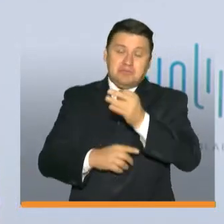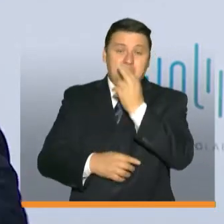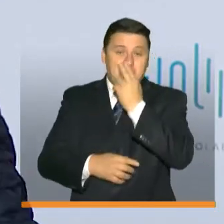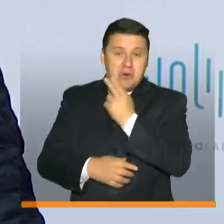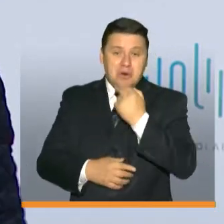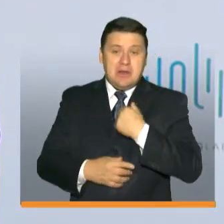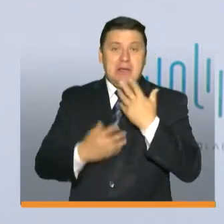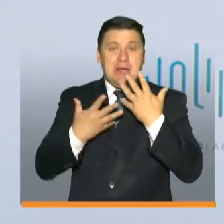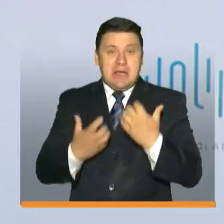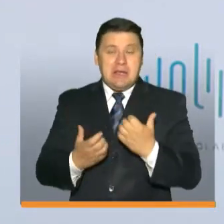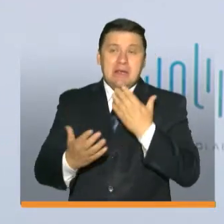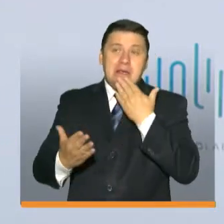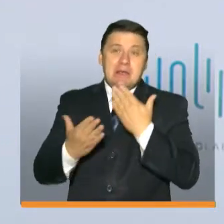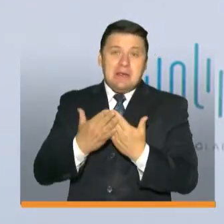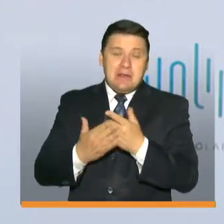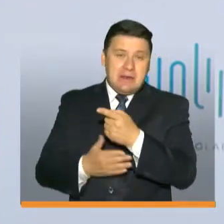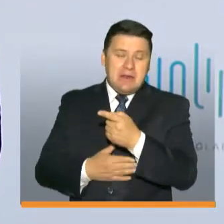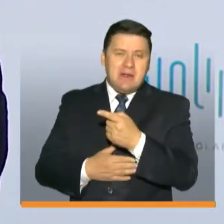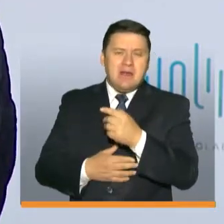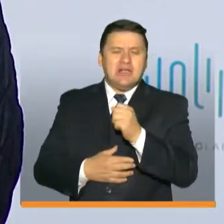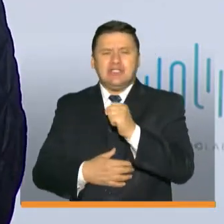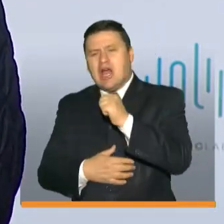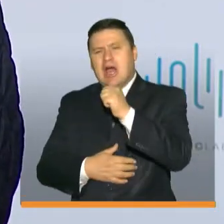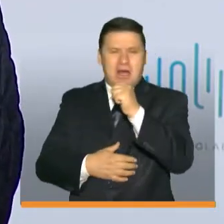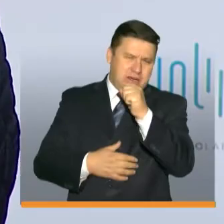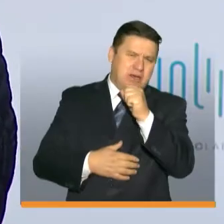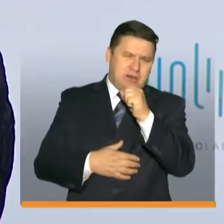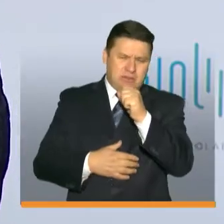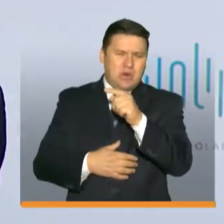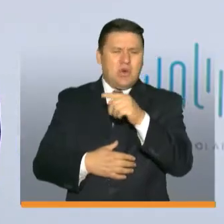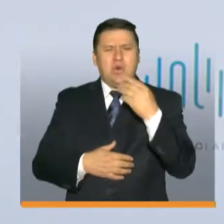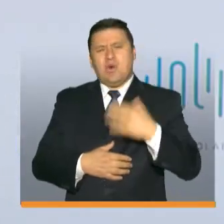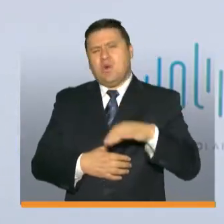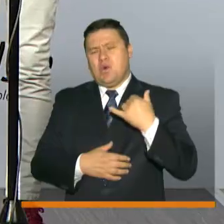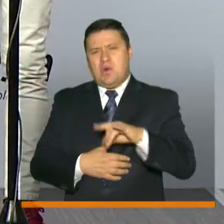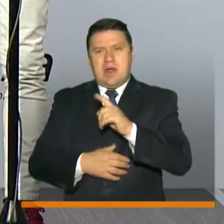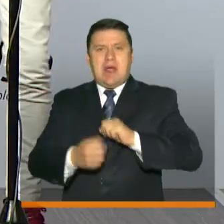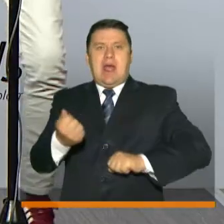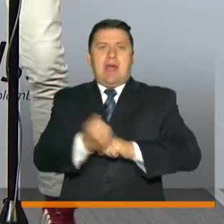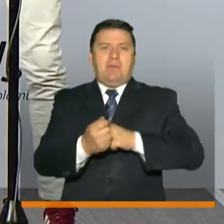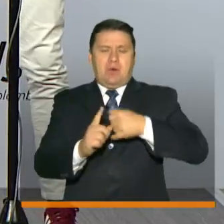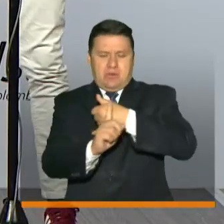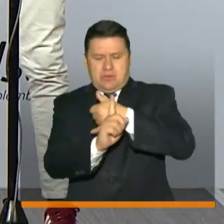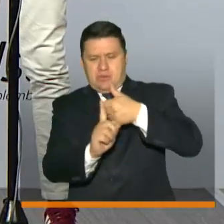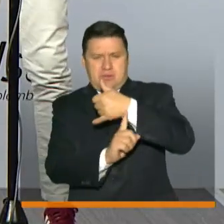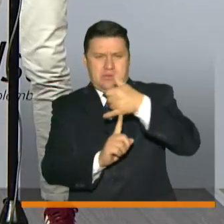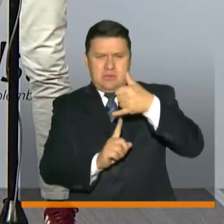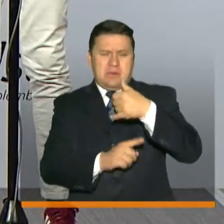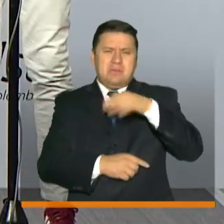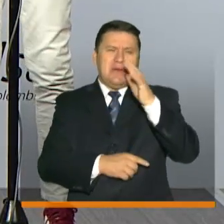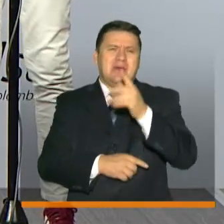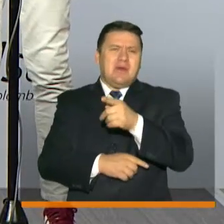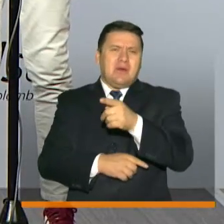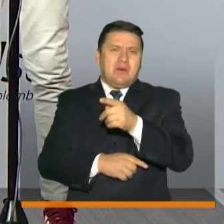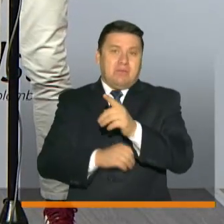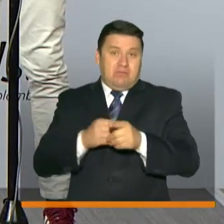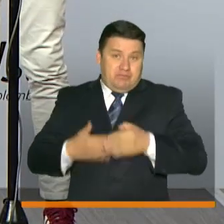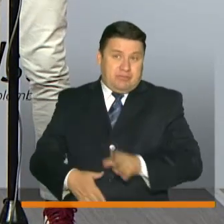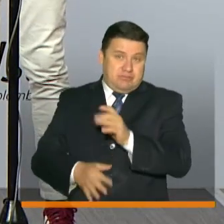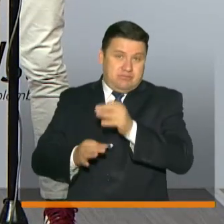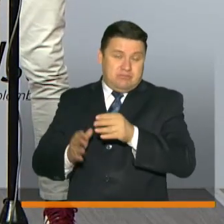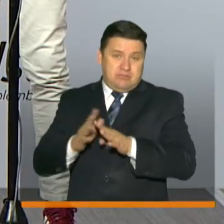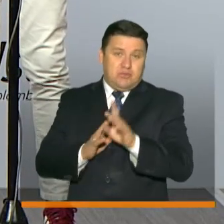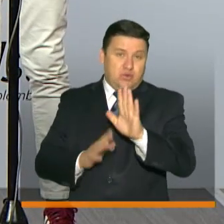quiero públicamente darles gracias al maestro Yuri Bonaventura, quien ha sido un gran apoyo en esa región pacífico, de además debo decir donde es Oriundo,